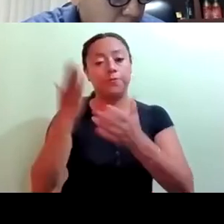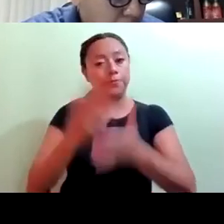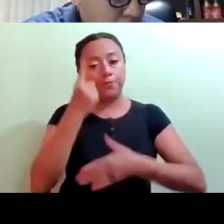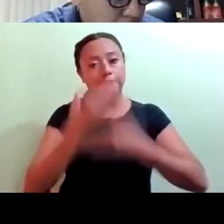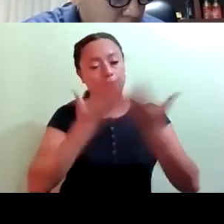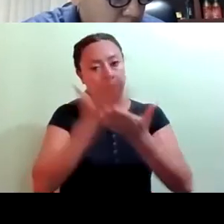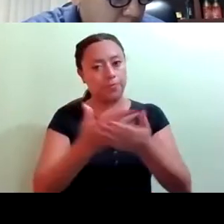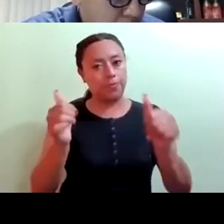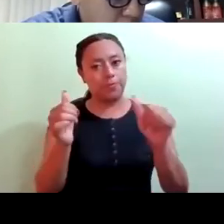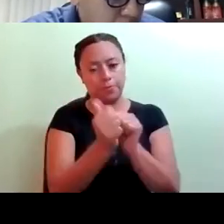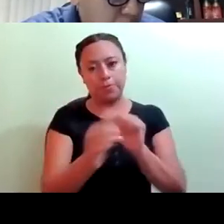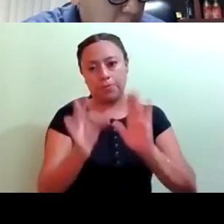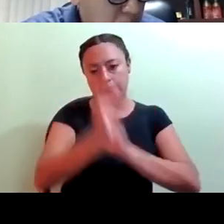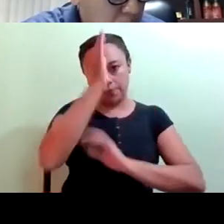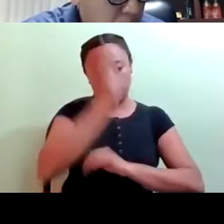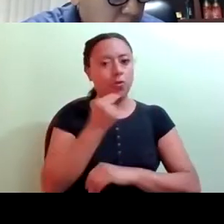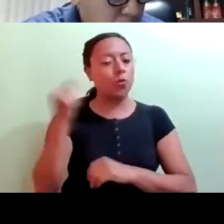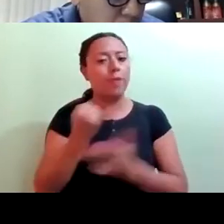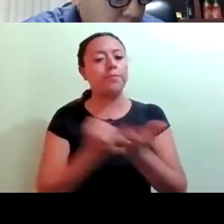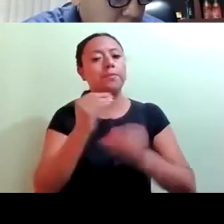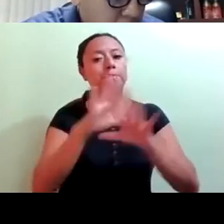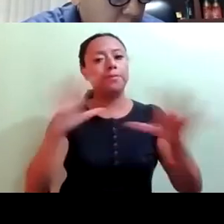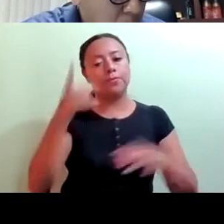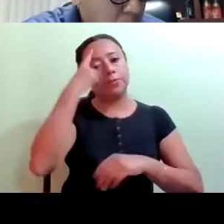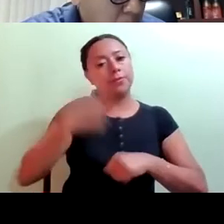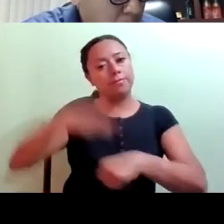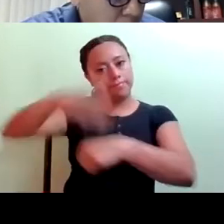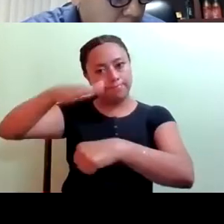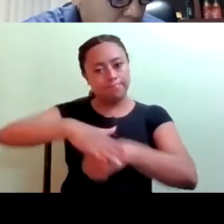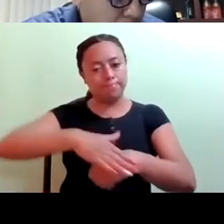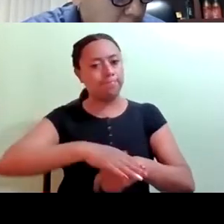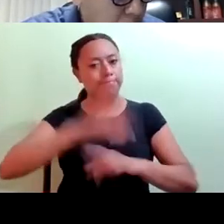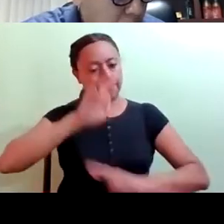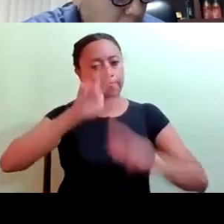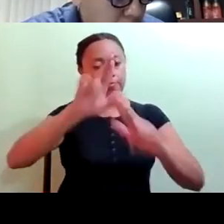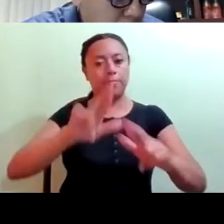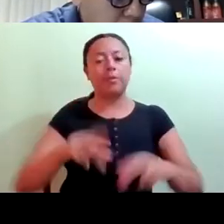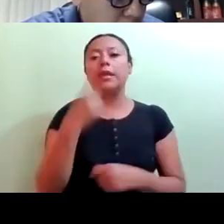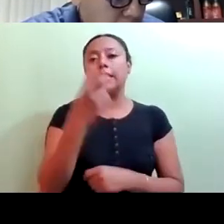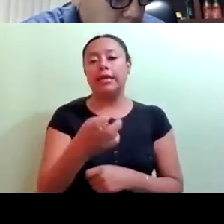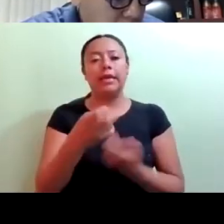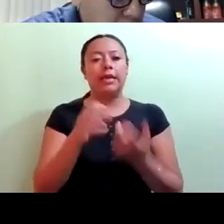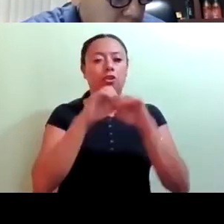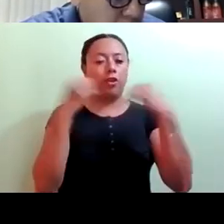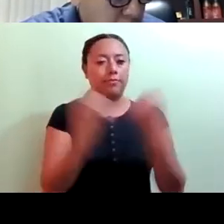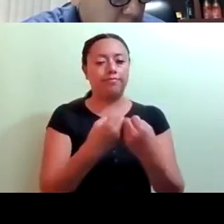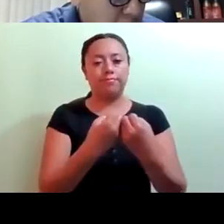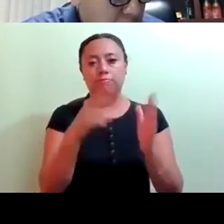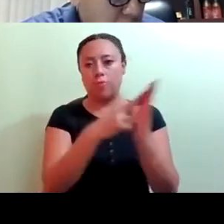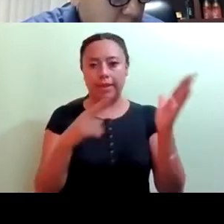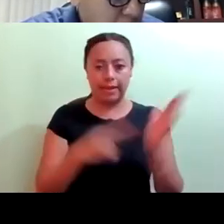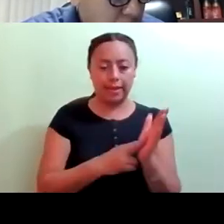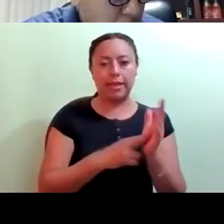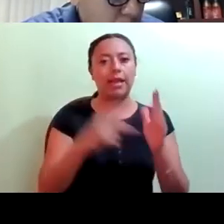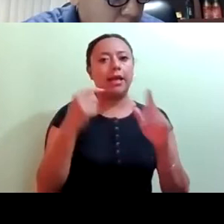punto de acuerdo de urgente lluvia resolución, por el que se solicita respetuosamente al órgano regulador de transporte de la Ciudad de México llevar a cabo las